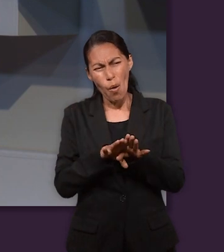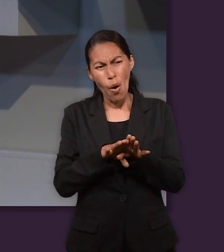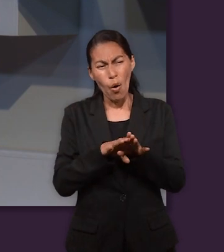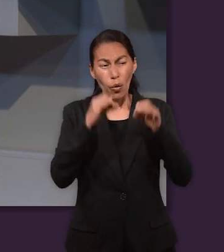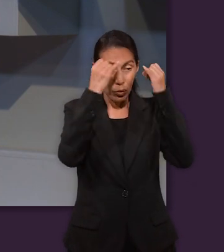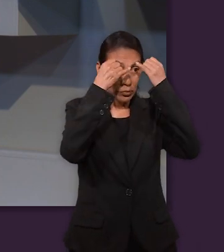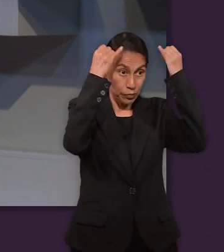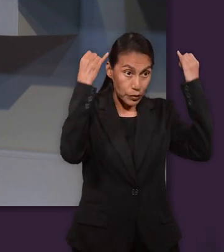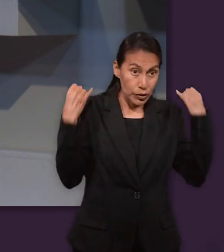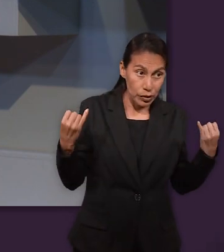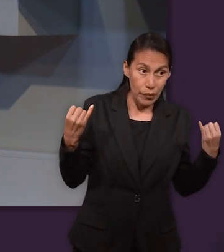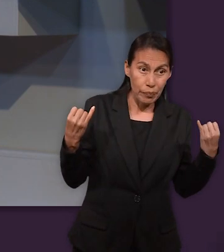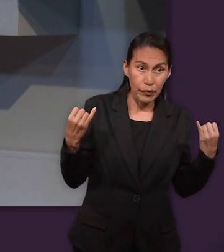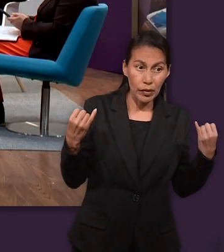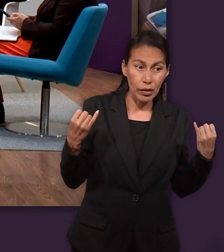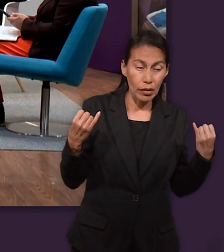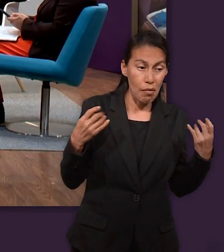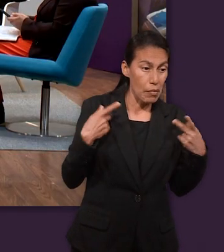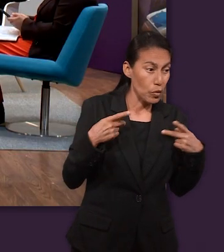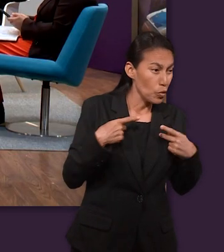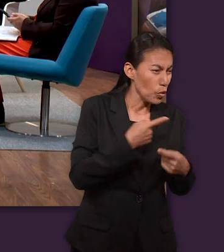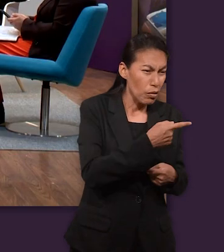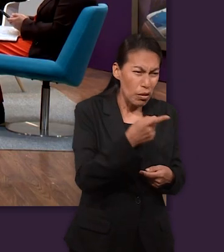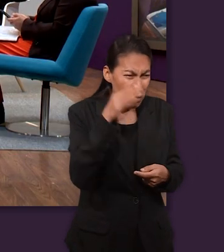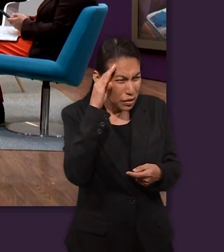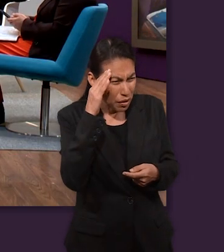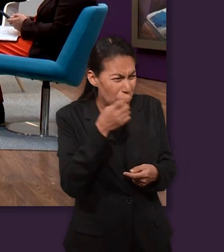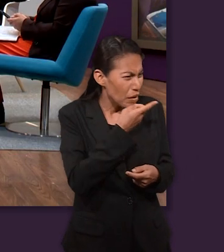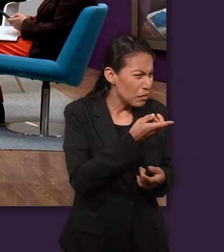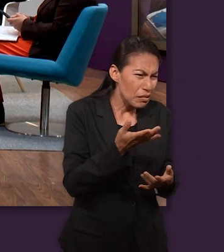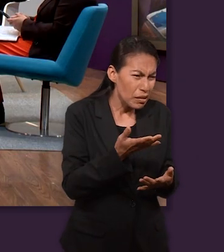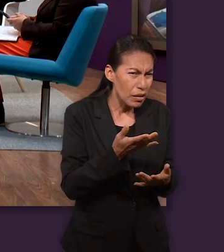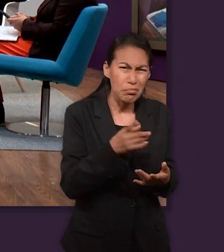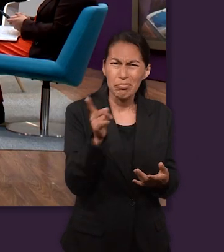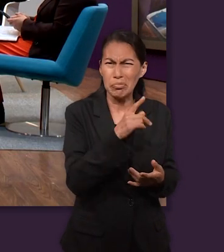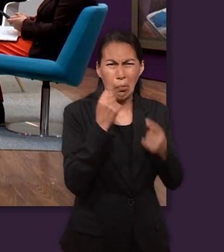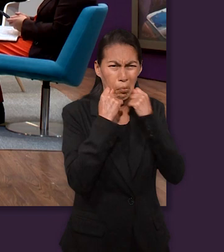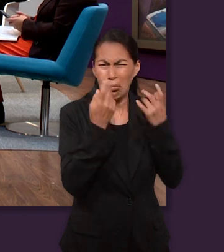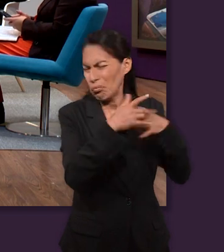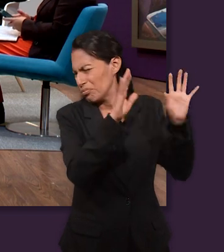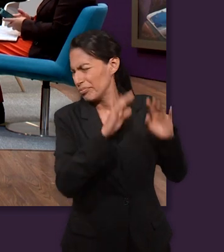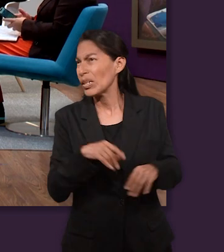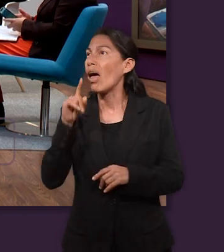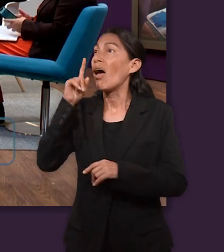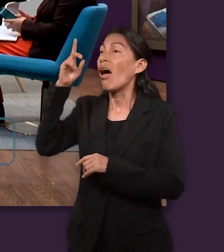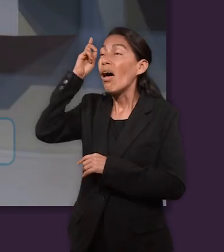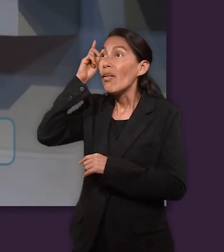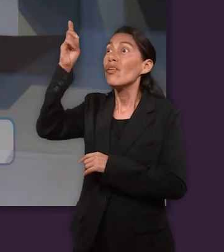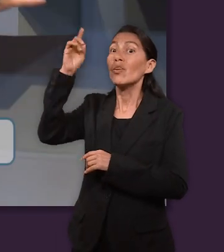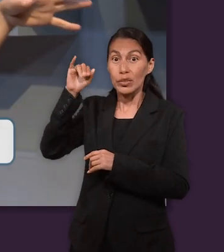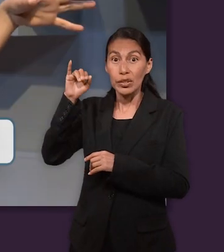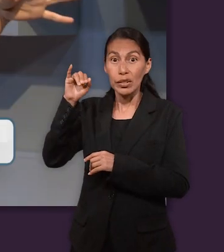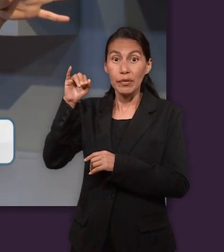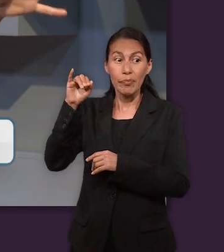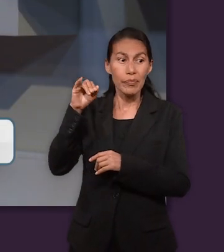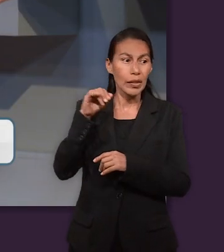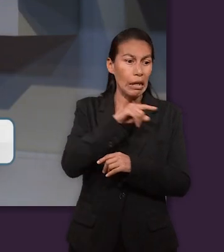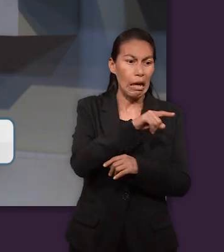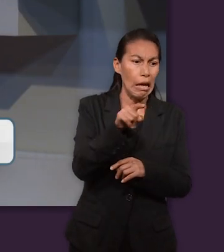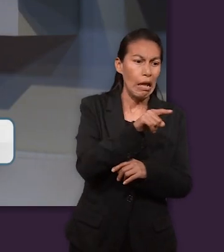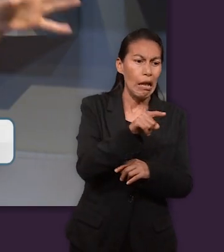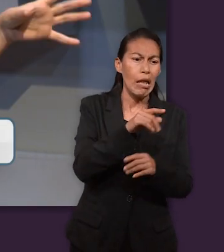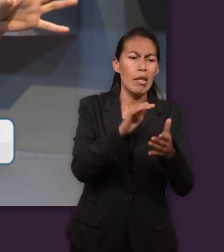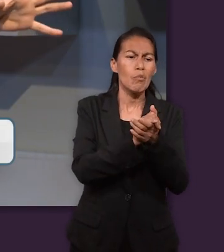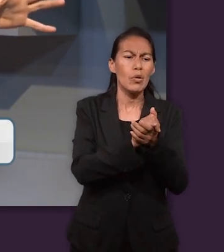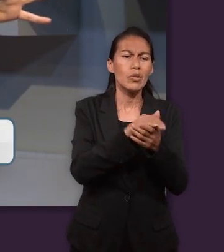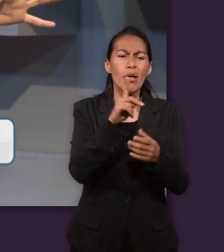de que José buscaba agradar a Dios. A José no le importaba lo que la gente dijera, no le importó que su vida